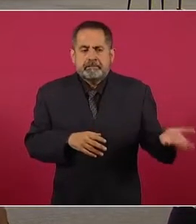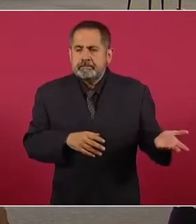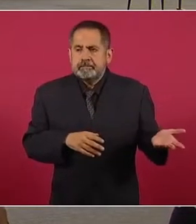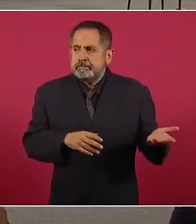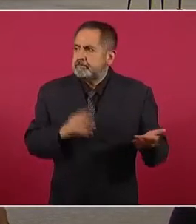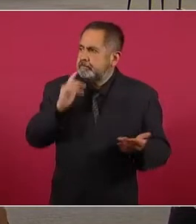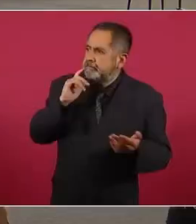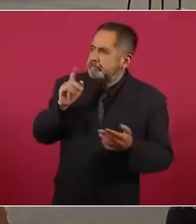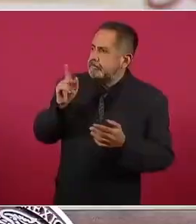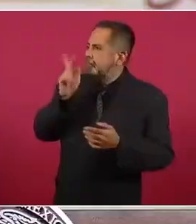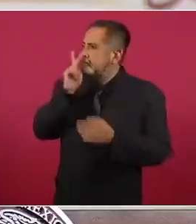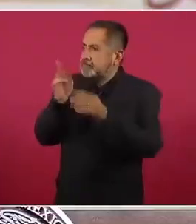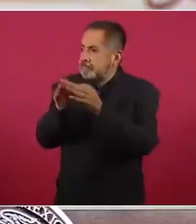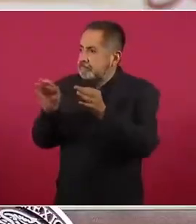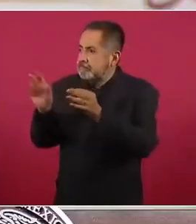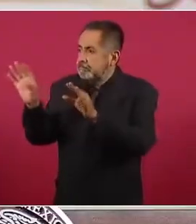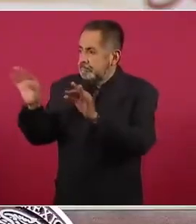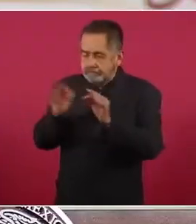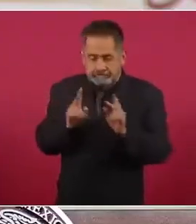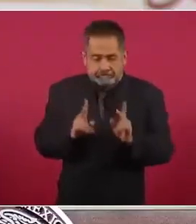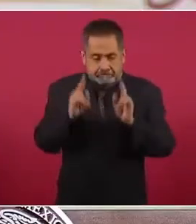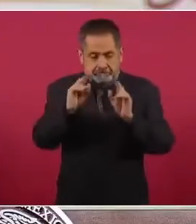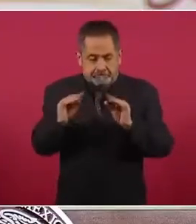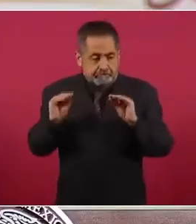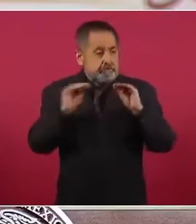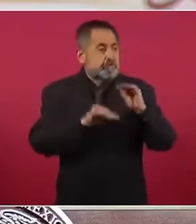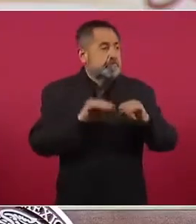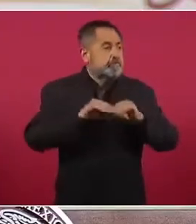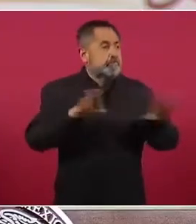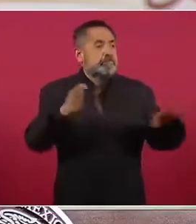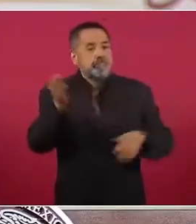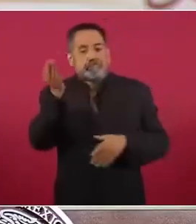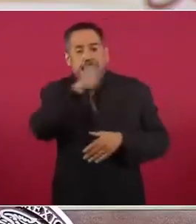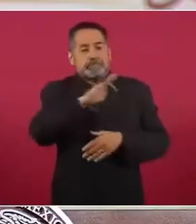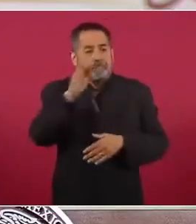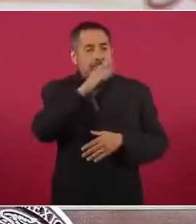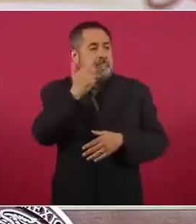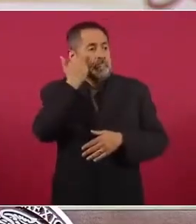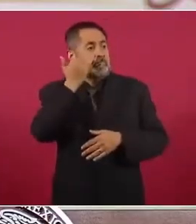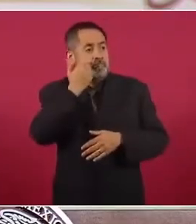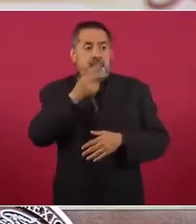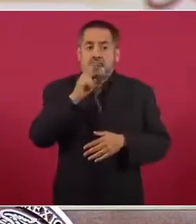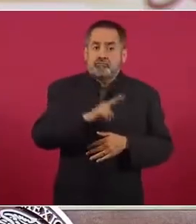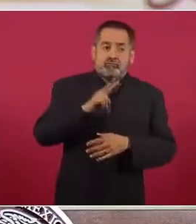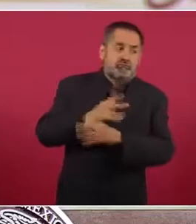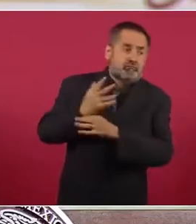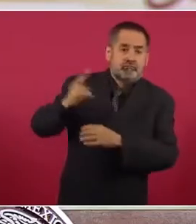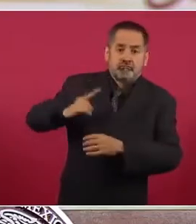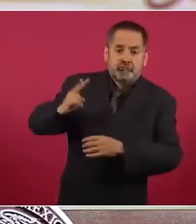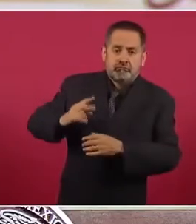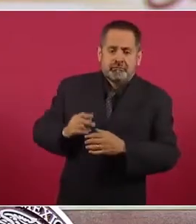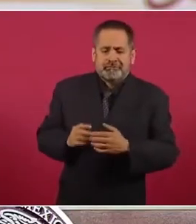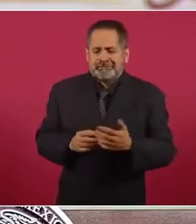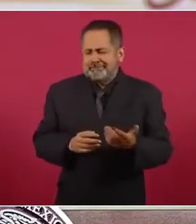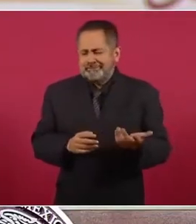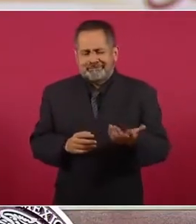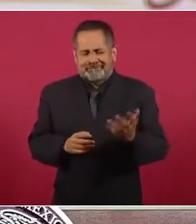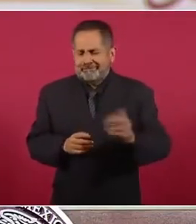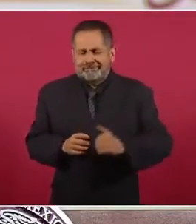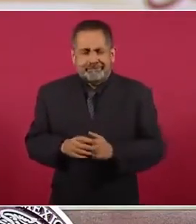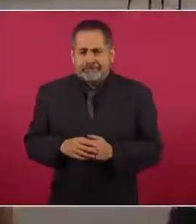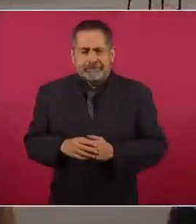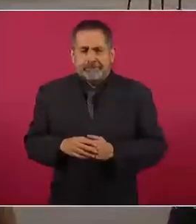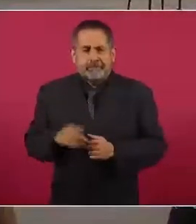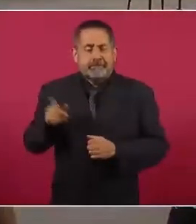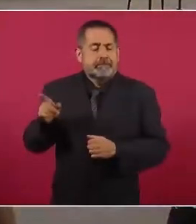a fuerza de circular busca convertirse en verdad. En realidad, el presidente hablaba de